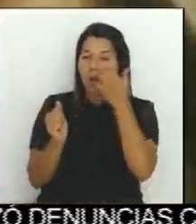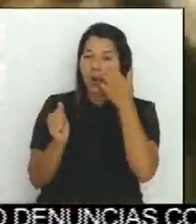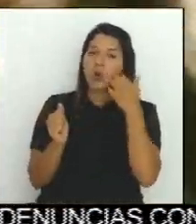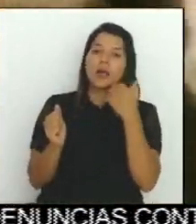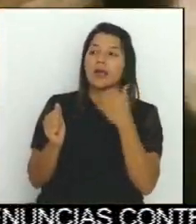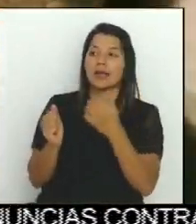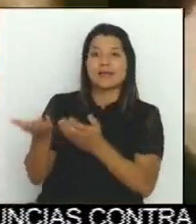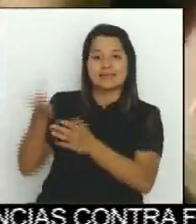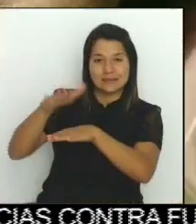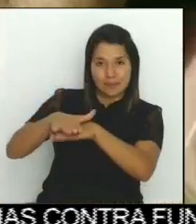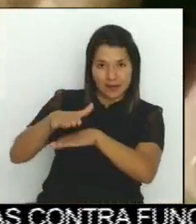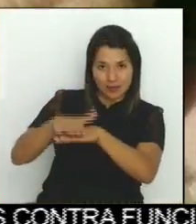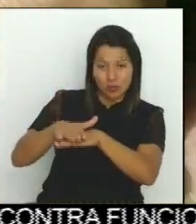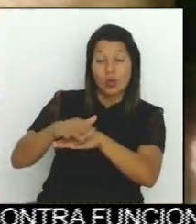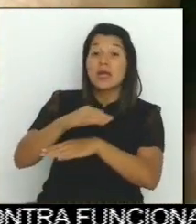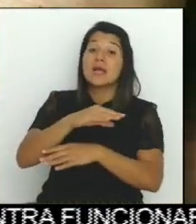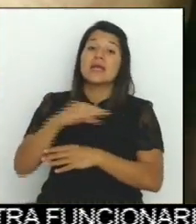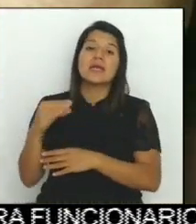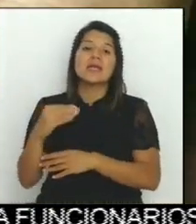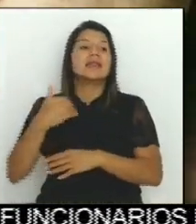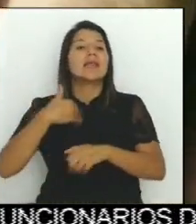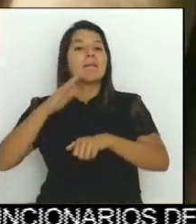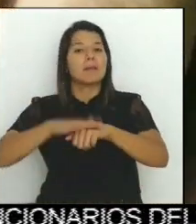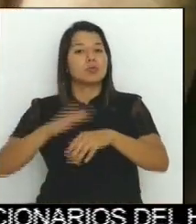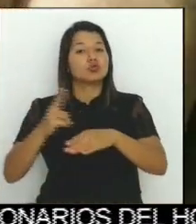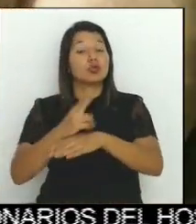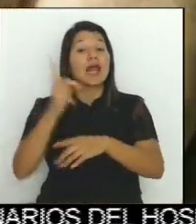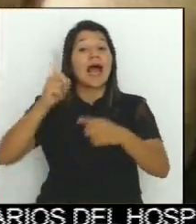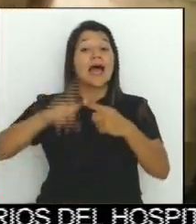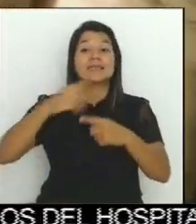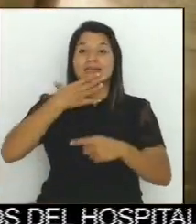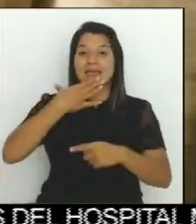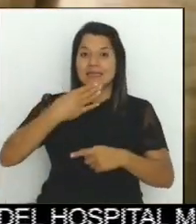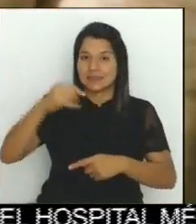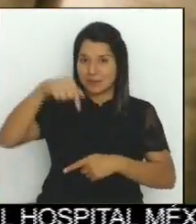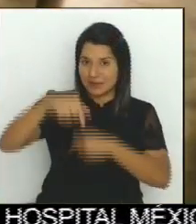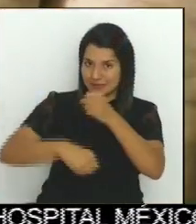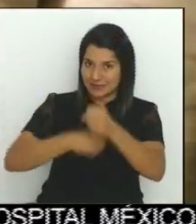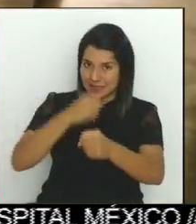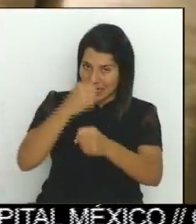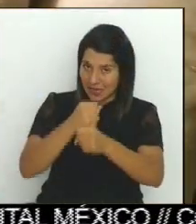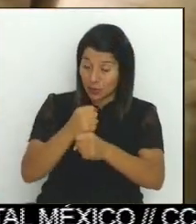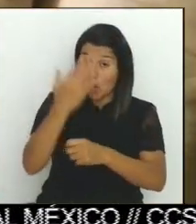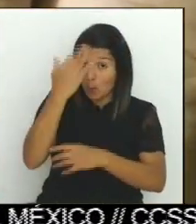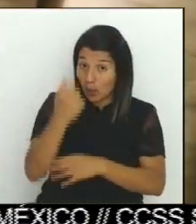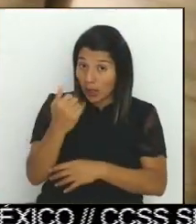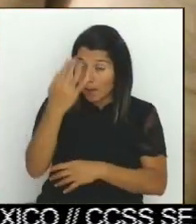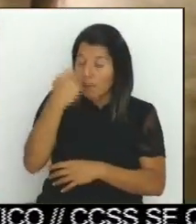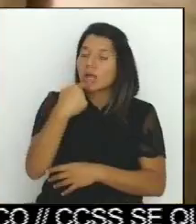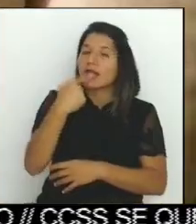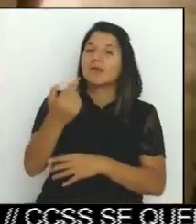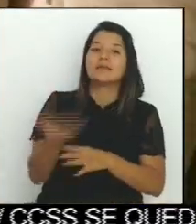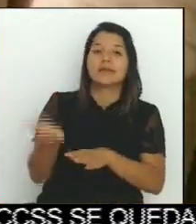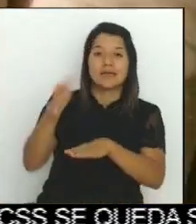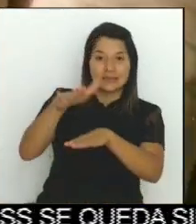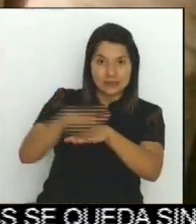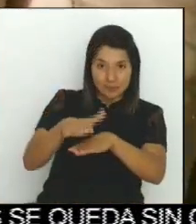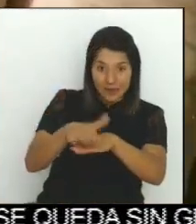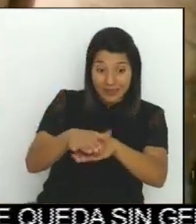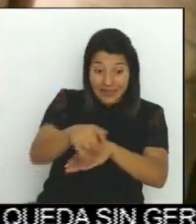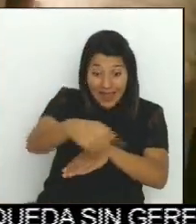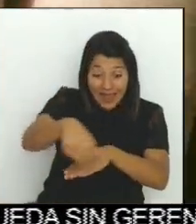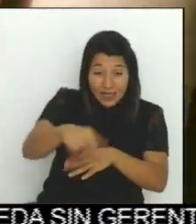autorizados hasta diciembre de este año, ya que, de acuerdo con los especialistas, las poblaciones de la plaga disminuirán